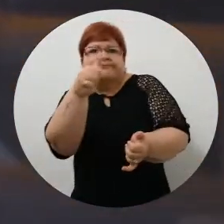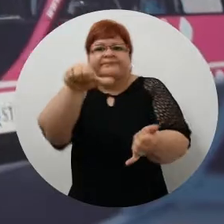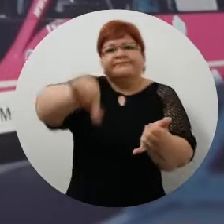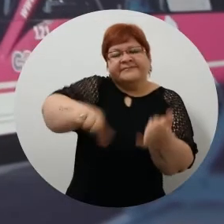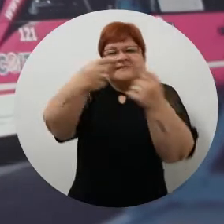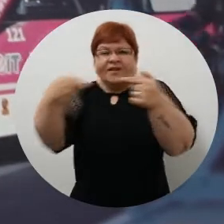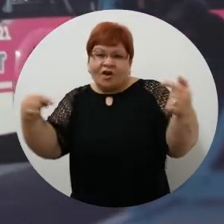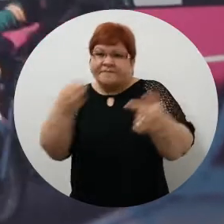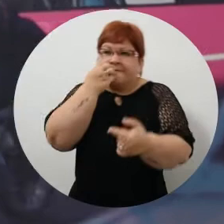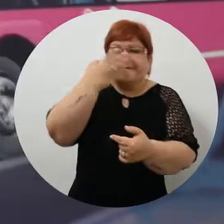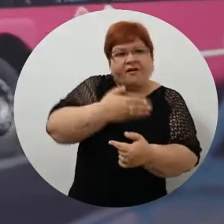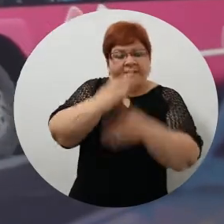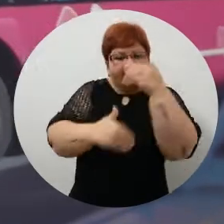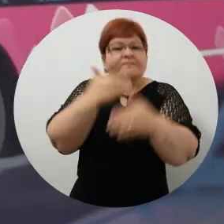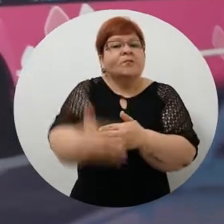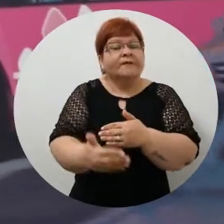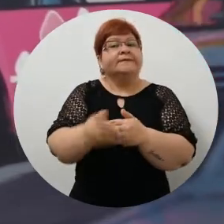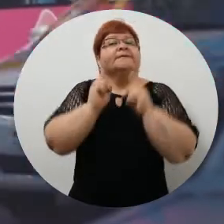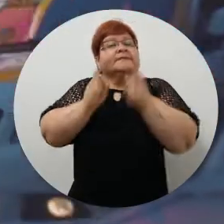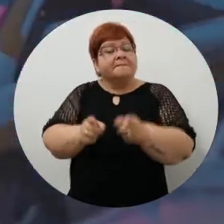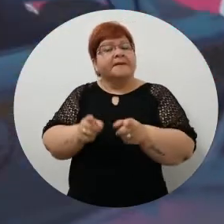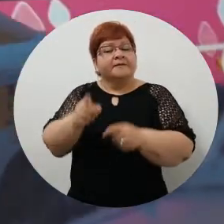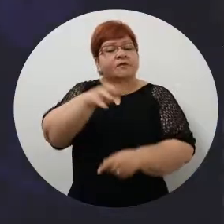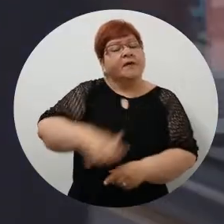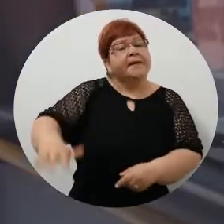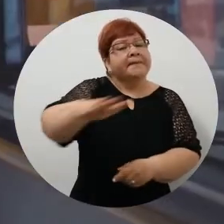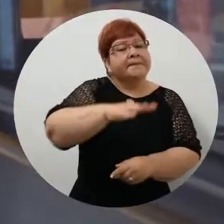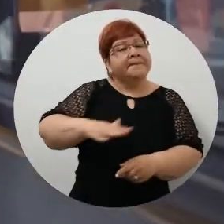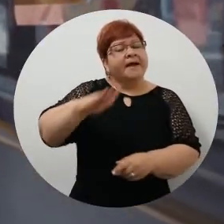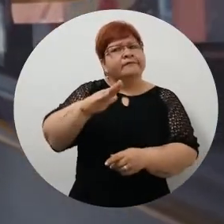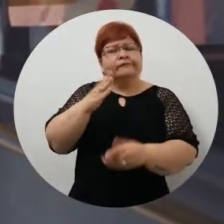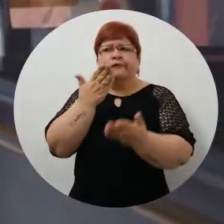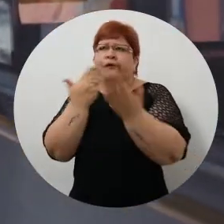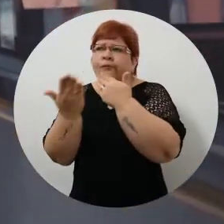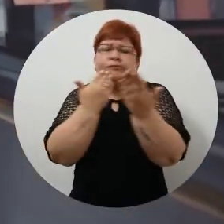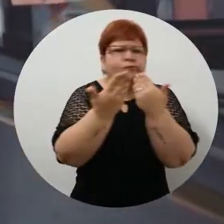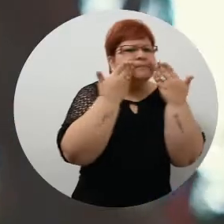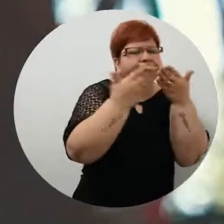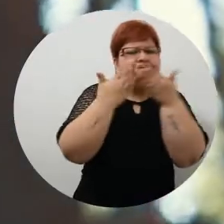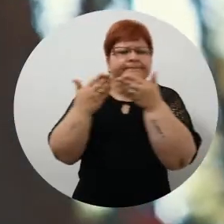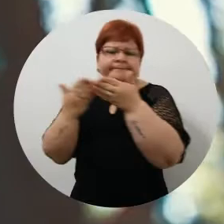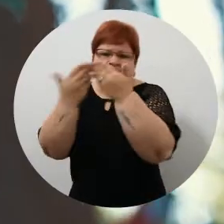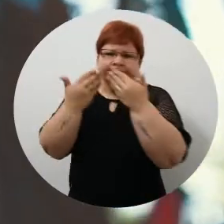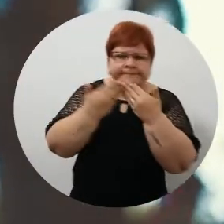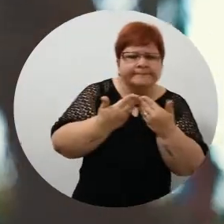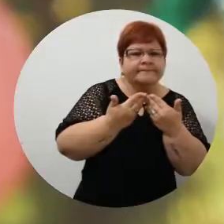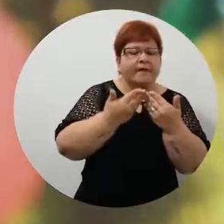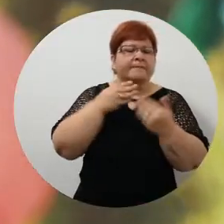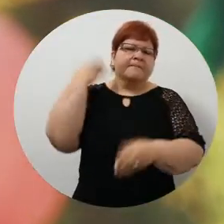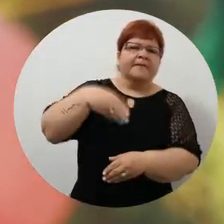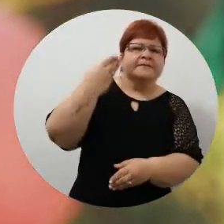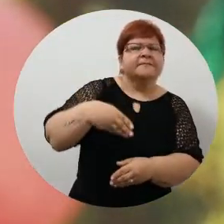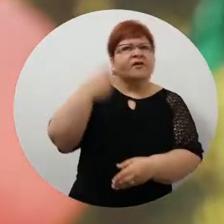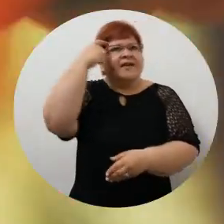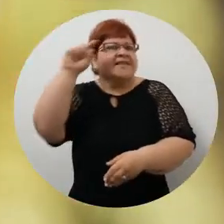salieron bien, qué cosas salieron mal, que puedan proponer. Es que también en esos espacios de consulta y de participación puedan